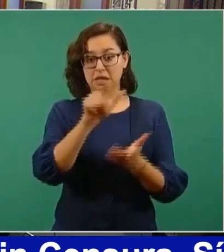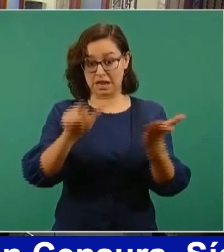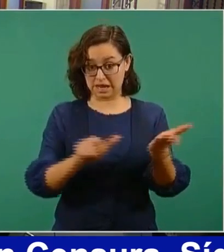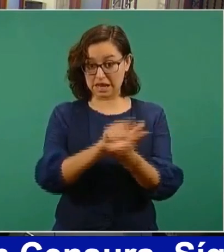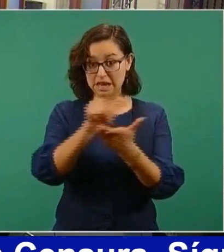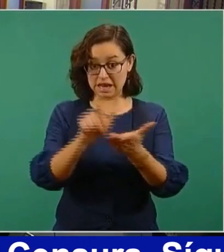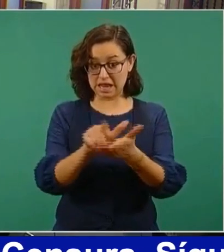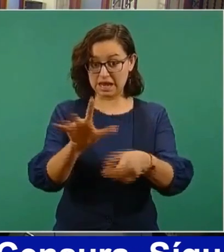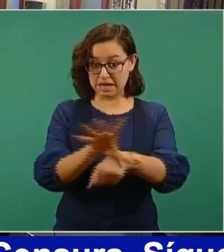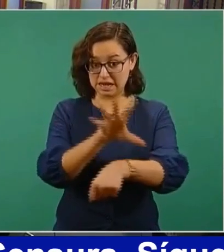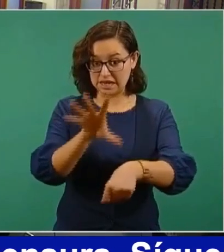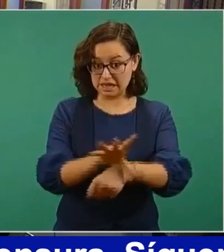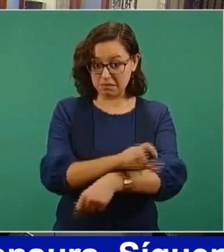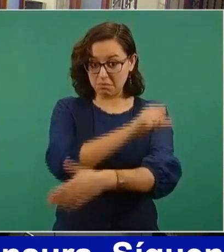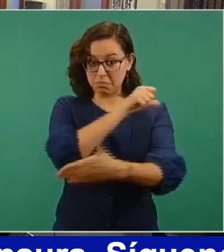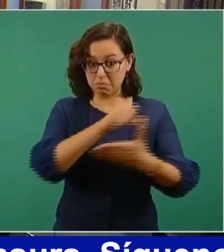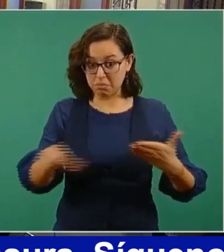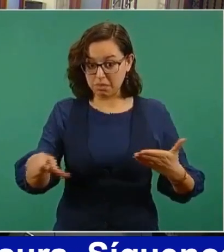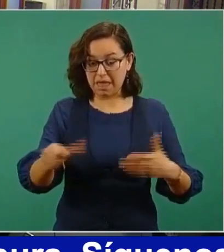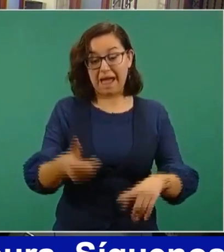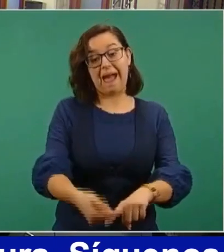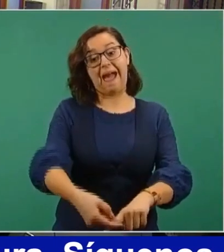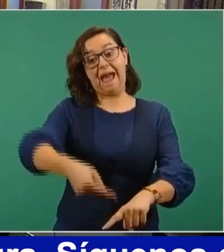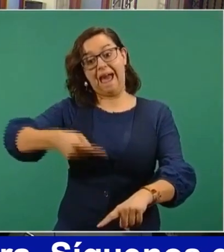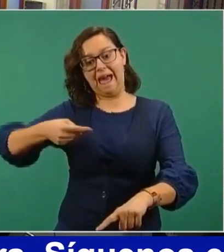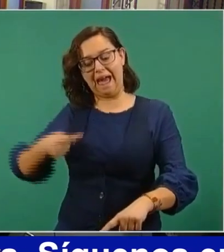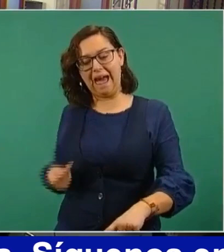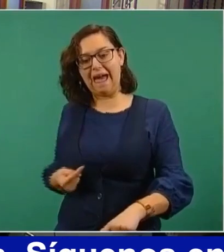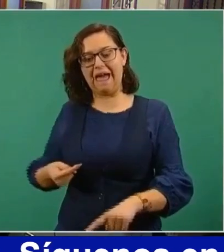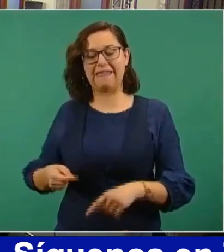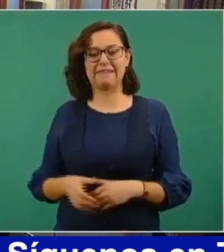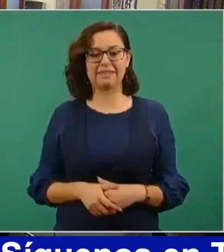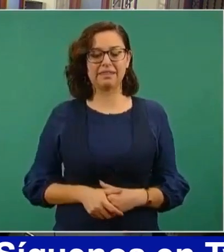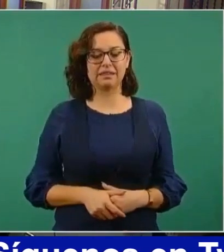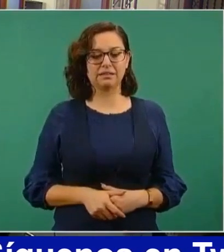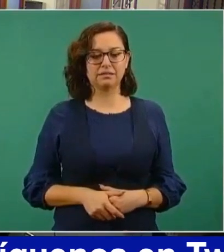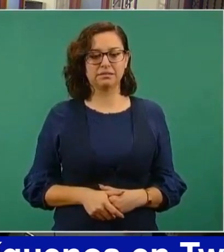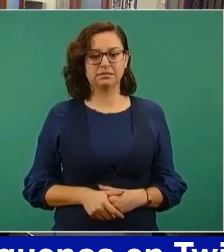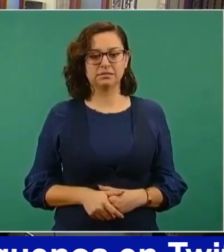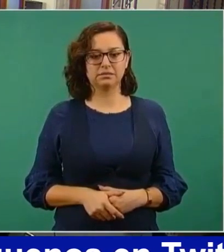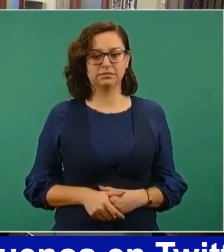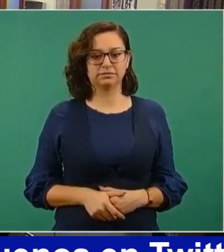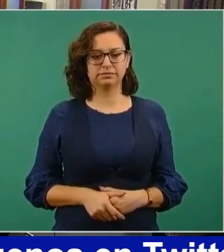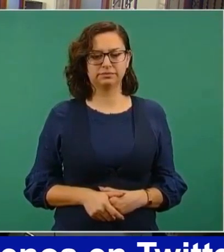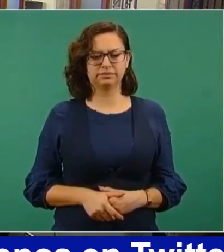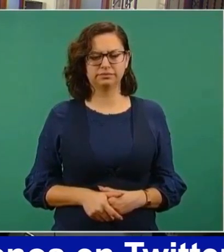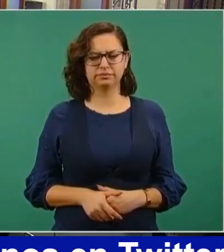a ver si se pone nada más lo que nos subrayaron eso,